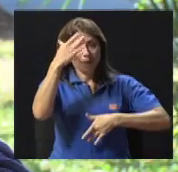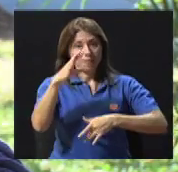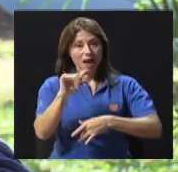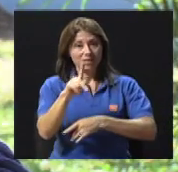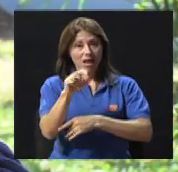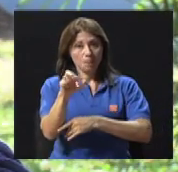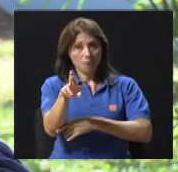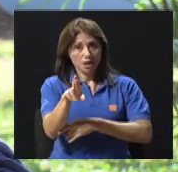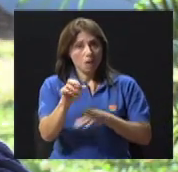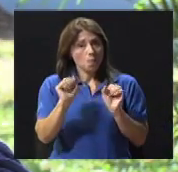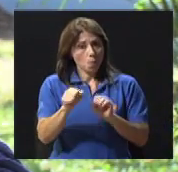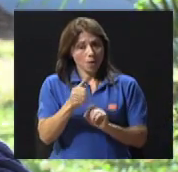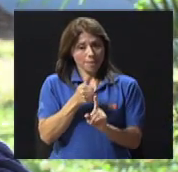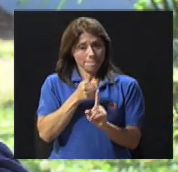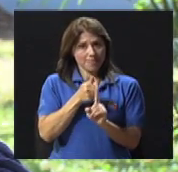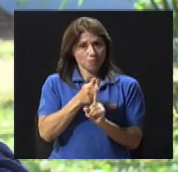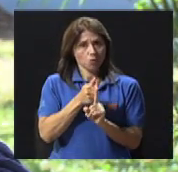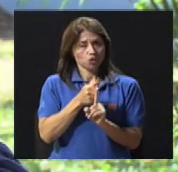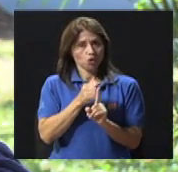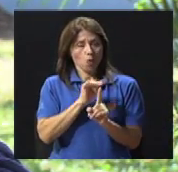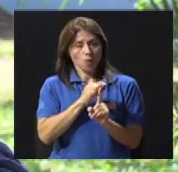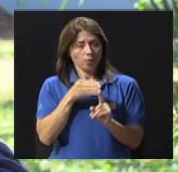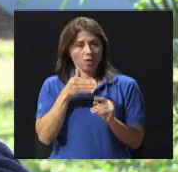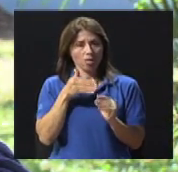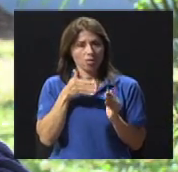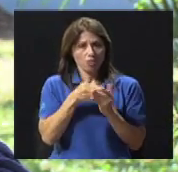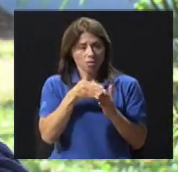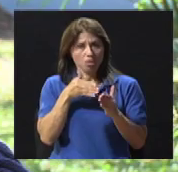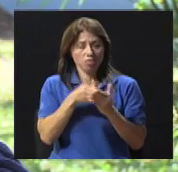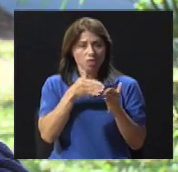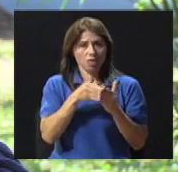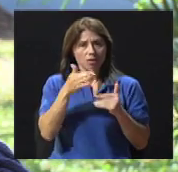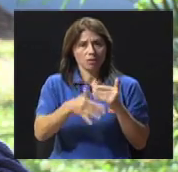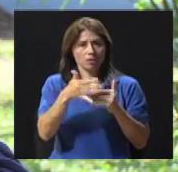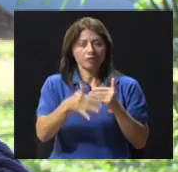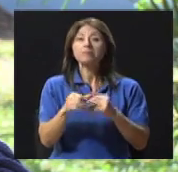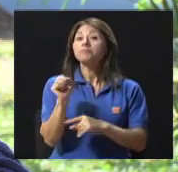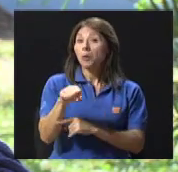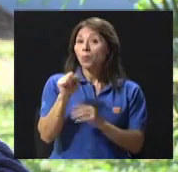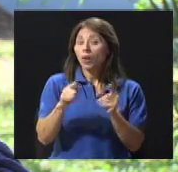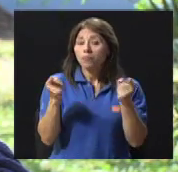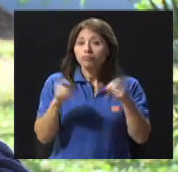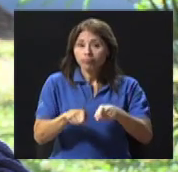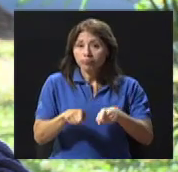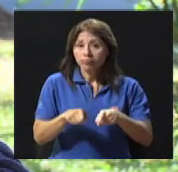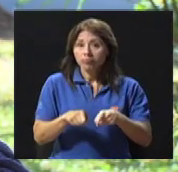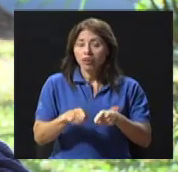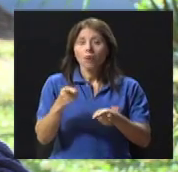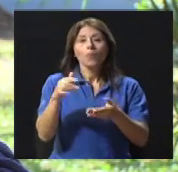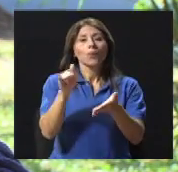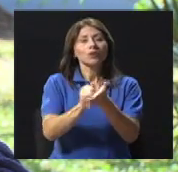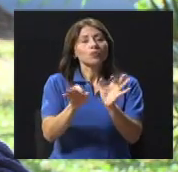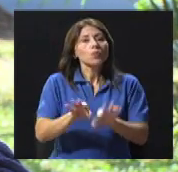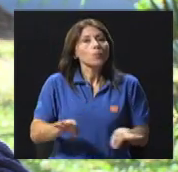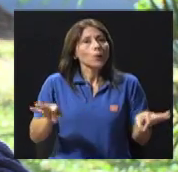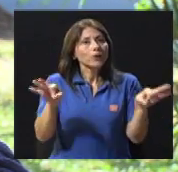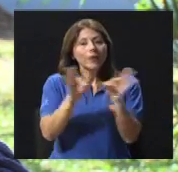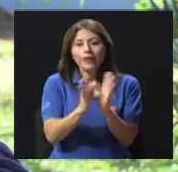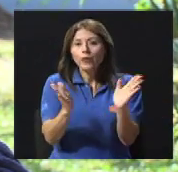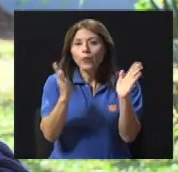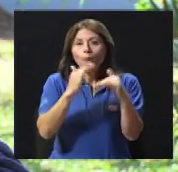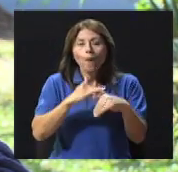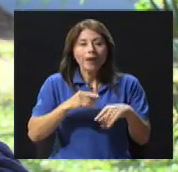sí, se vuelven muy agresivos. Sí se pueden autoagredir. De ahí la importancia de quitar armas de fuego, quitar cuchillos,